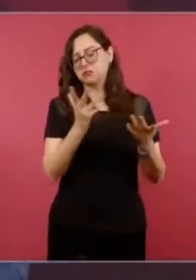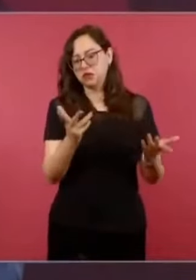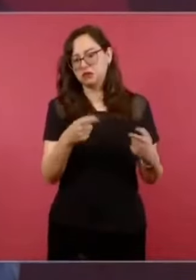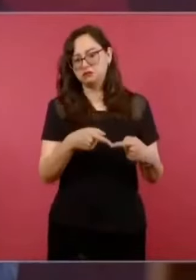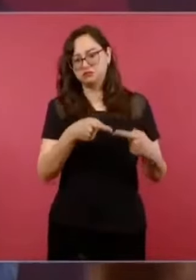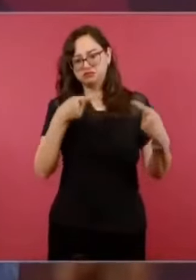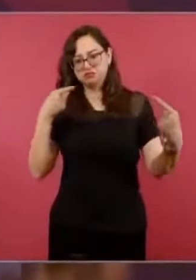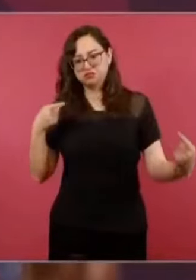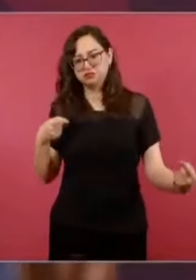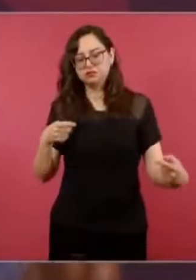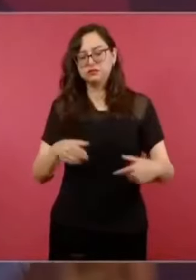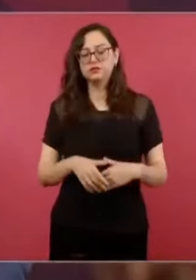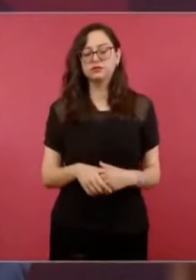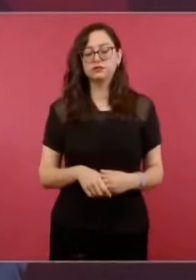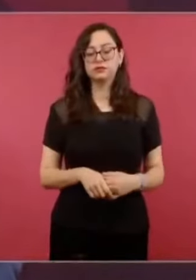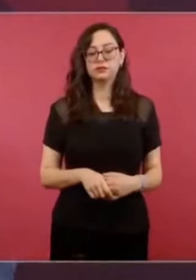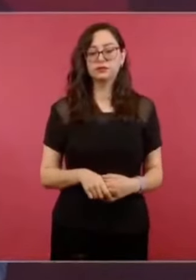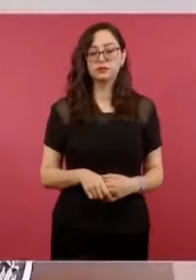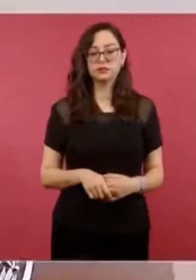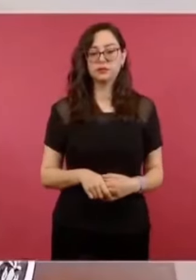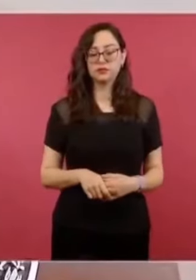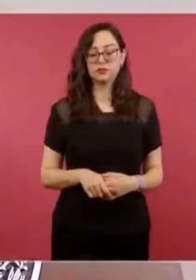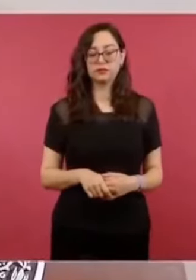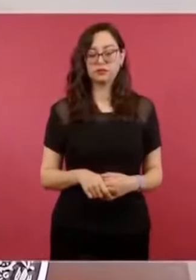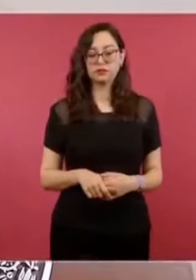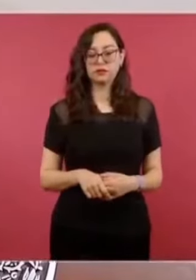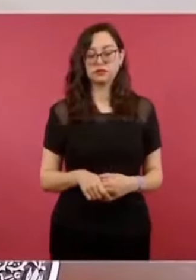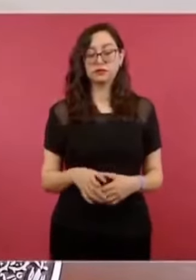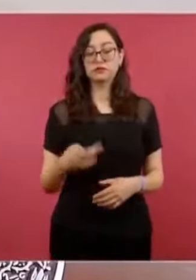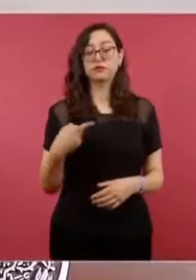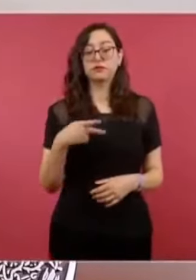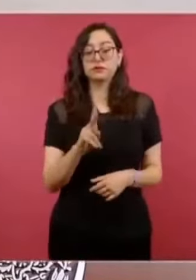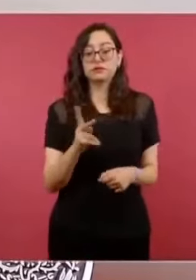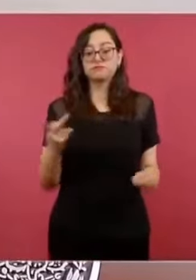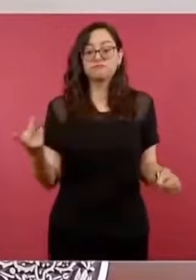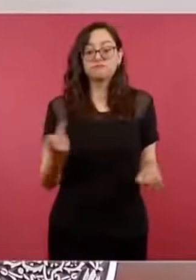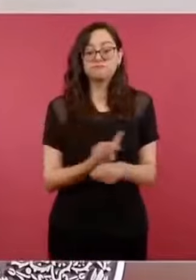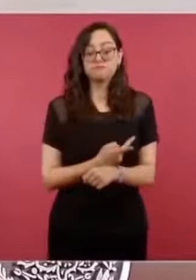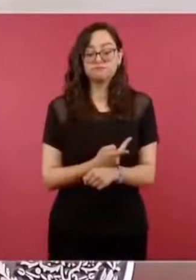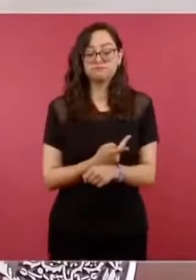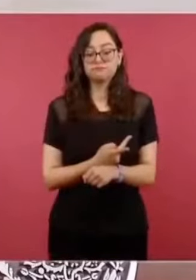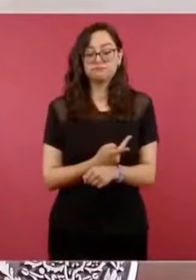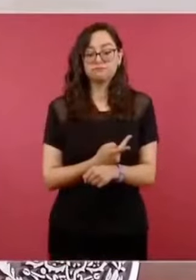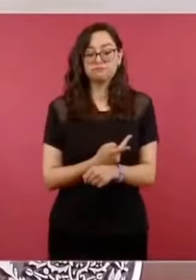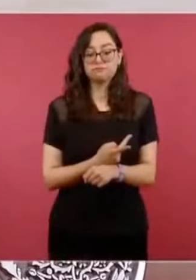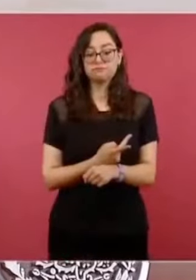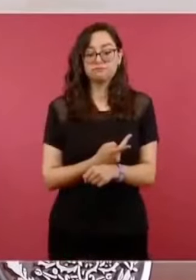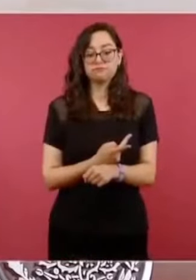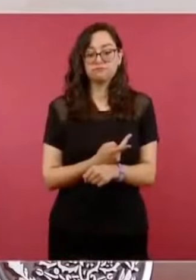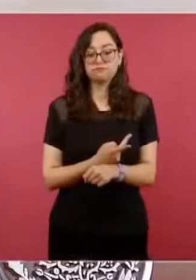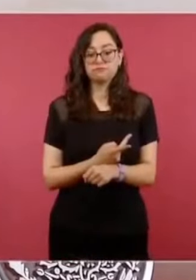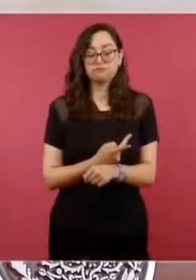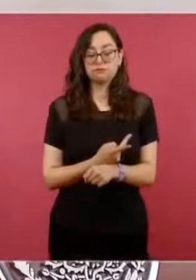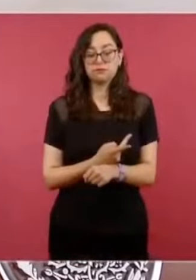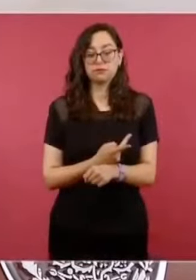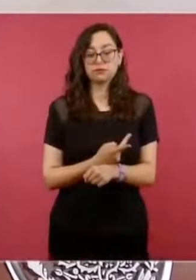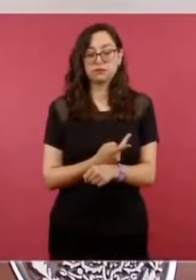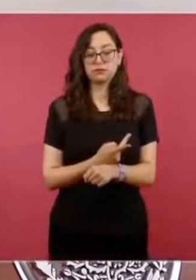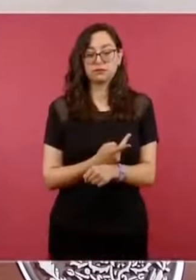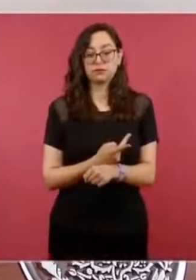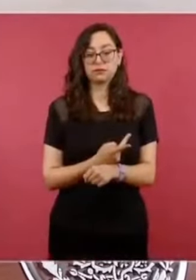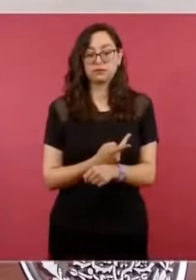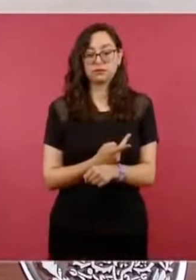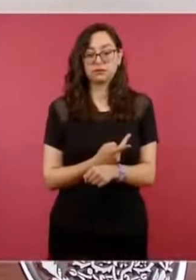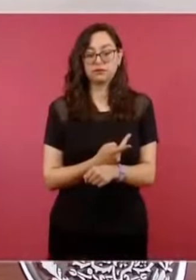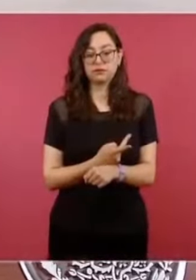Pero a lo que voy es que entonces ¿de dónde creen